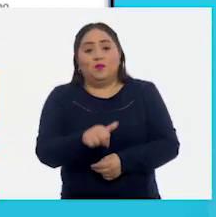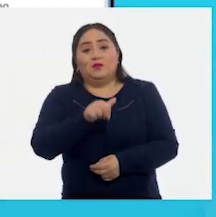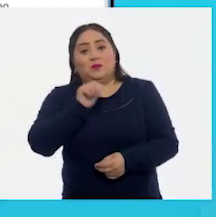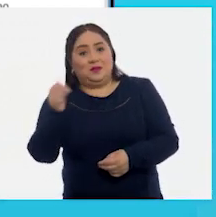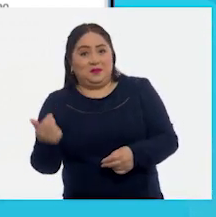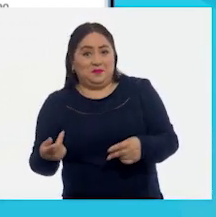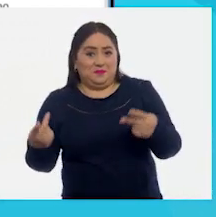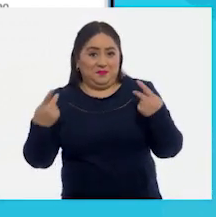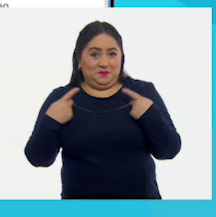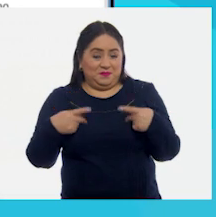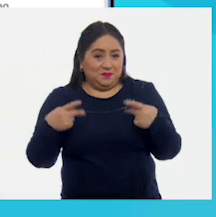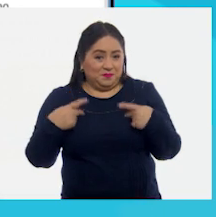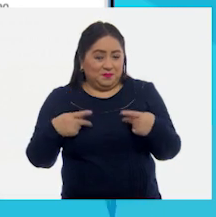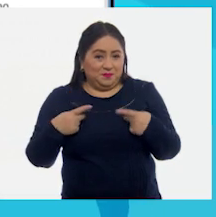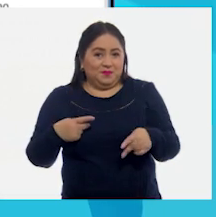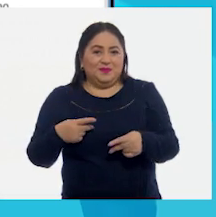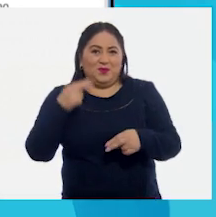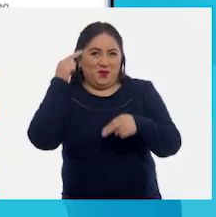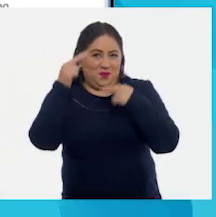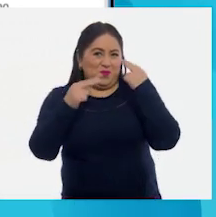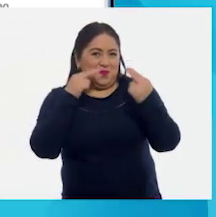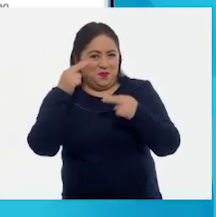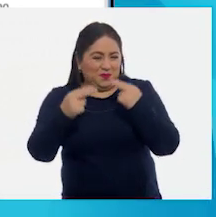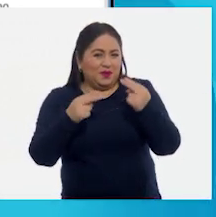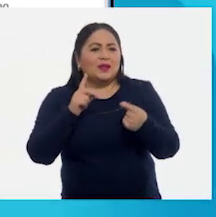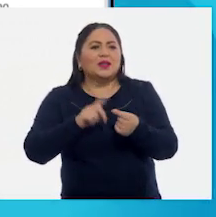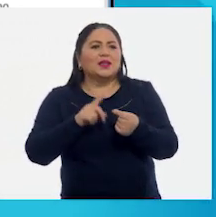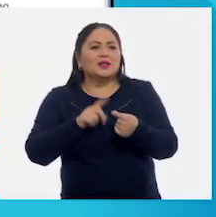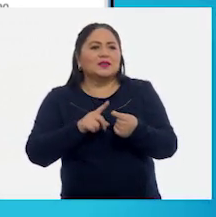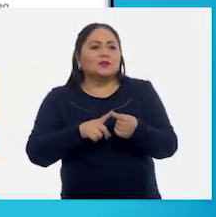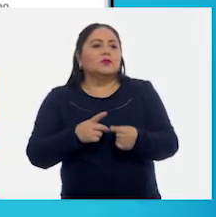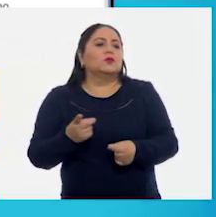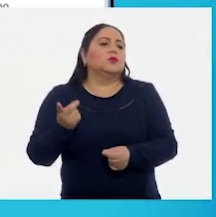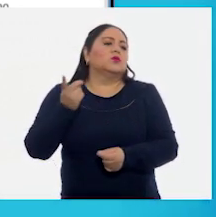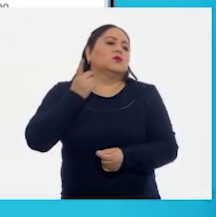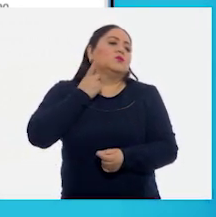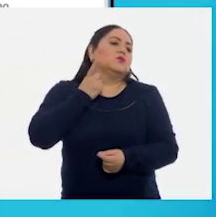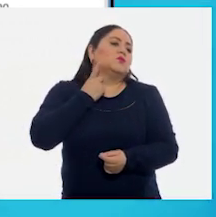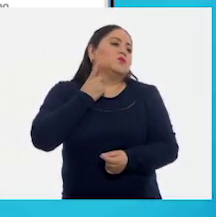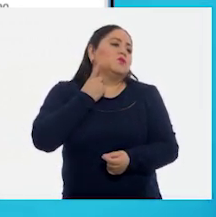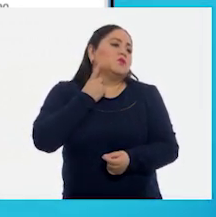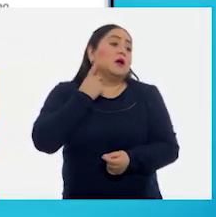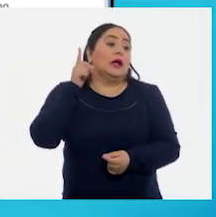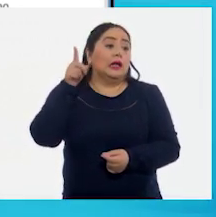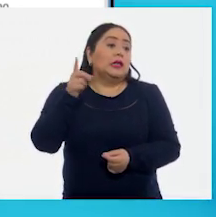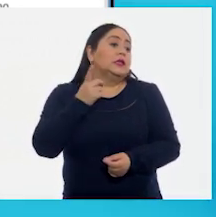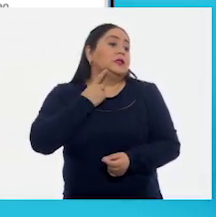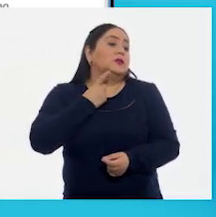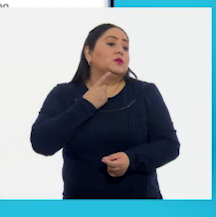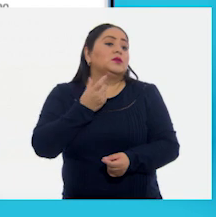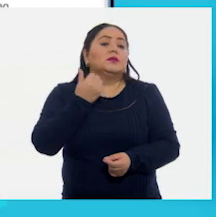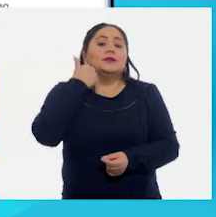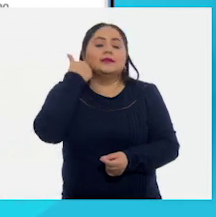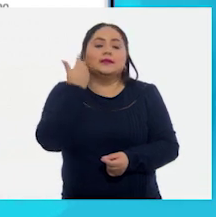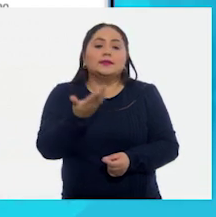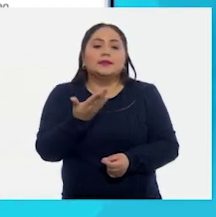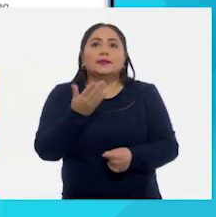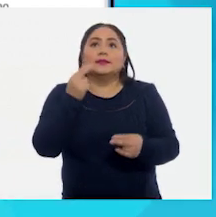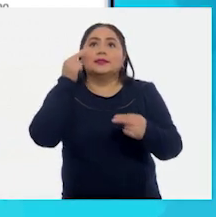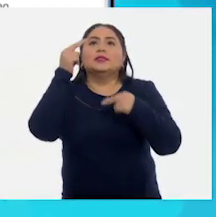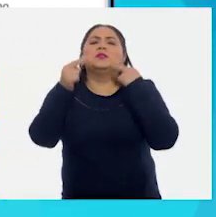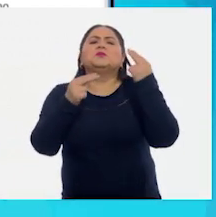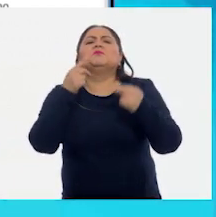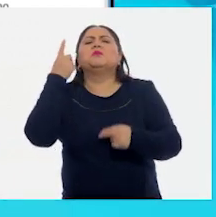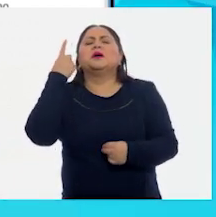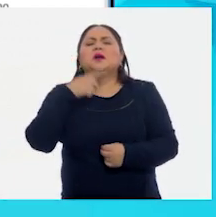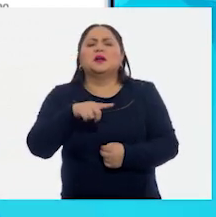persona que le ofreció la nube fue a un diputado. Y el diputado quería a la gran nube para